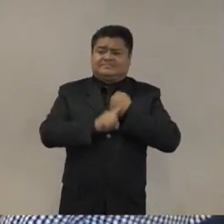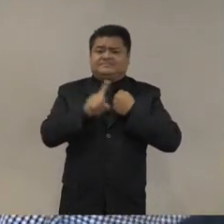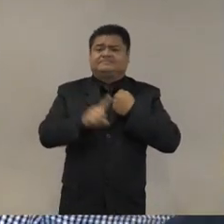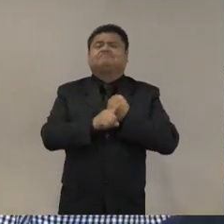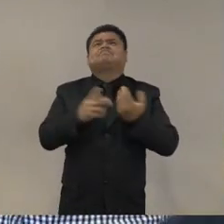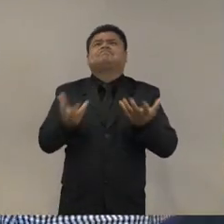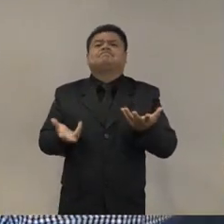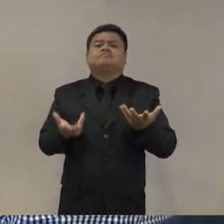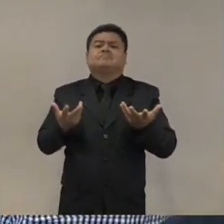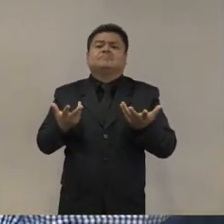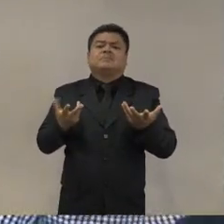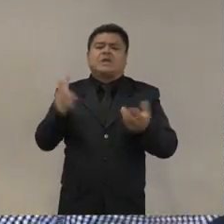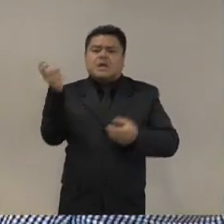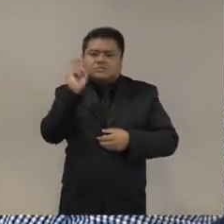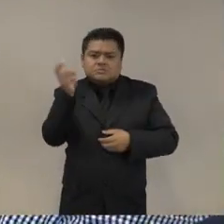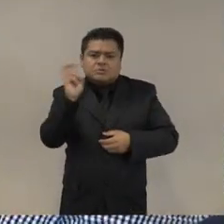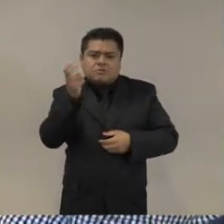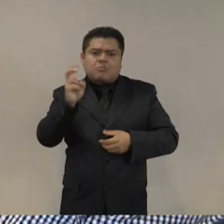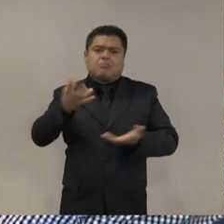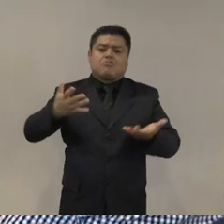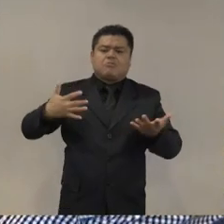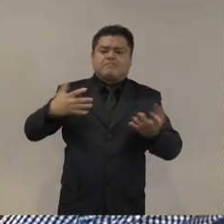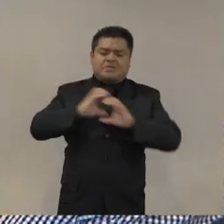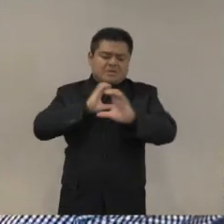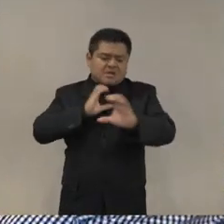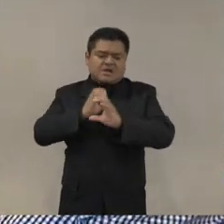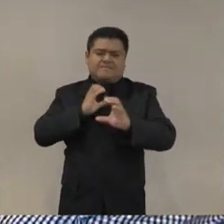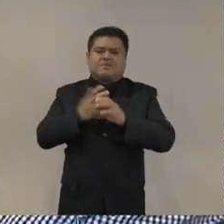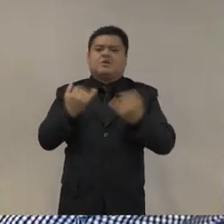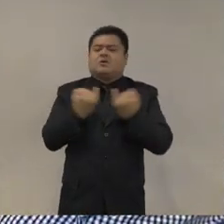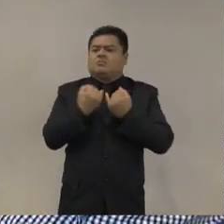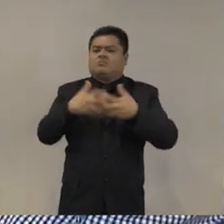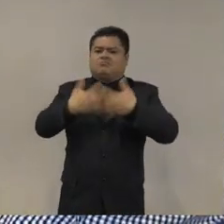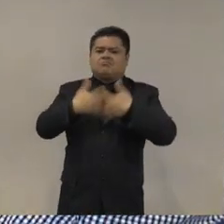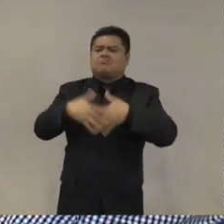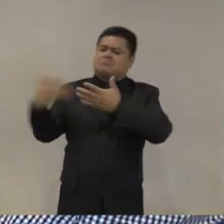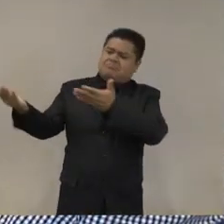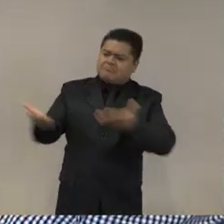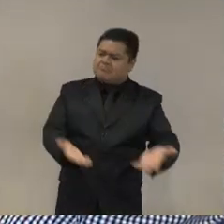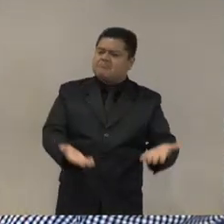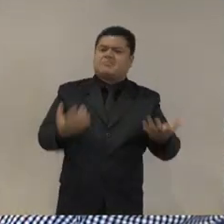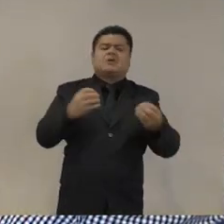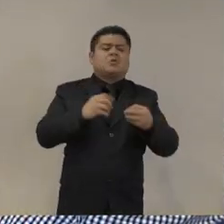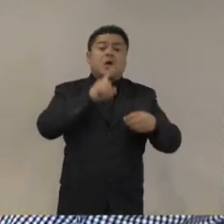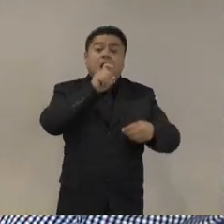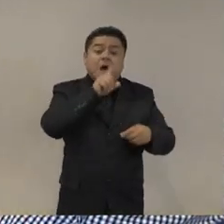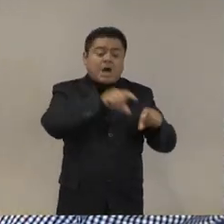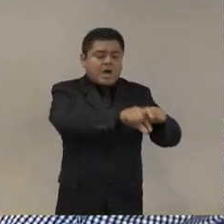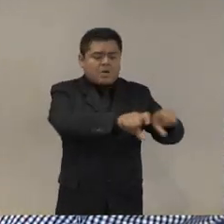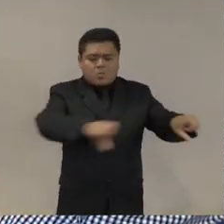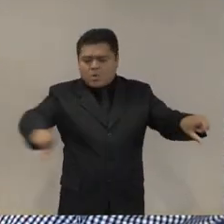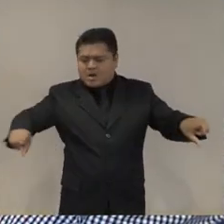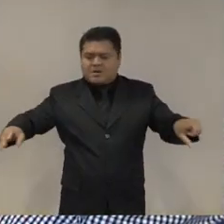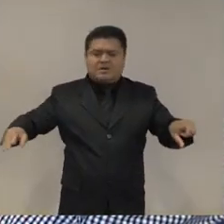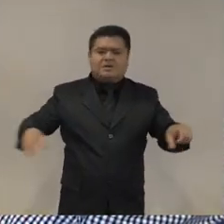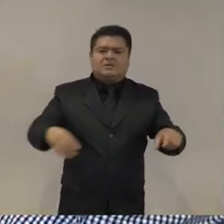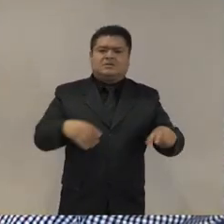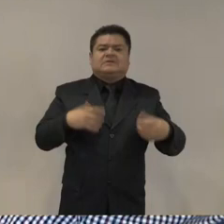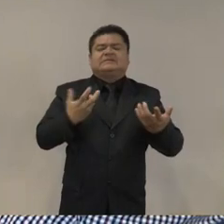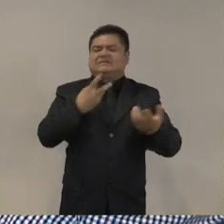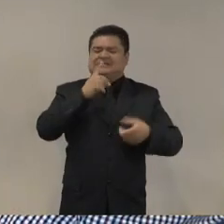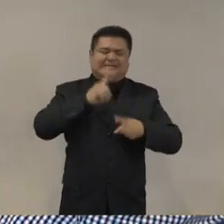transporte público desde promoción de inversiones desde la red de aguas etcétera